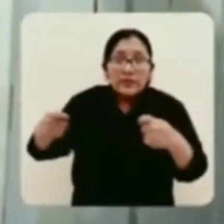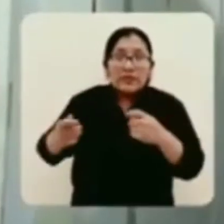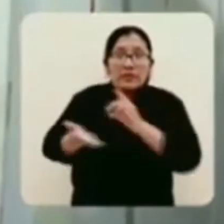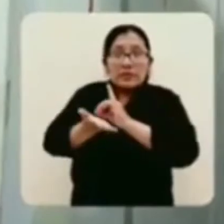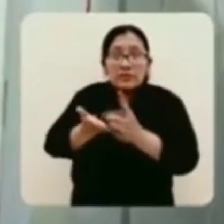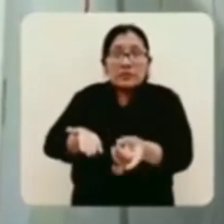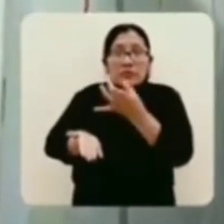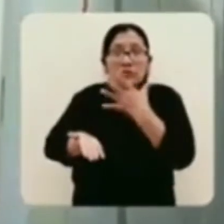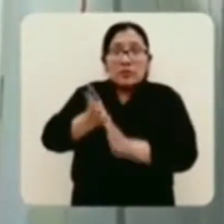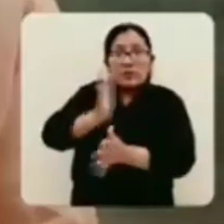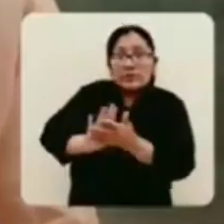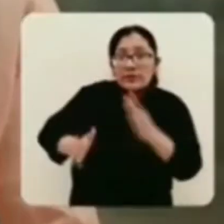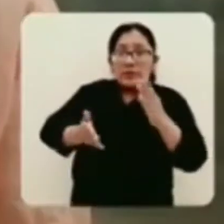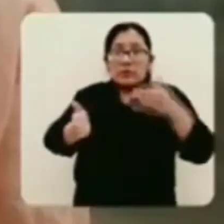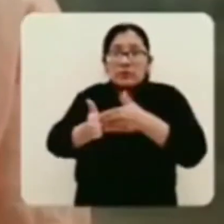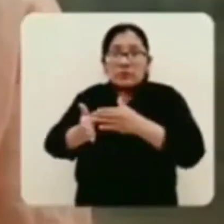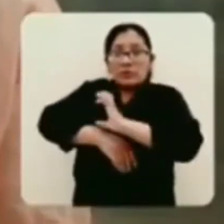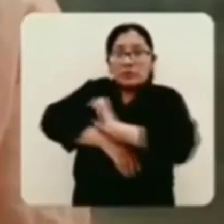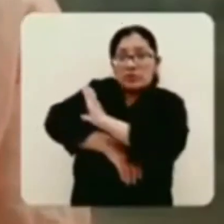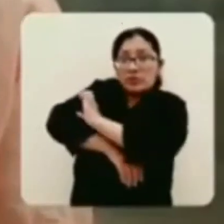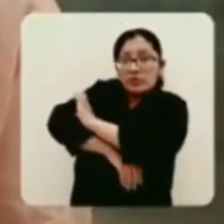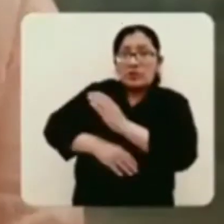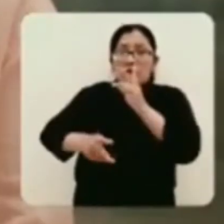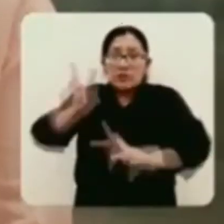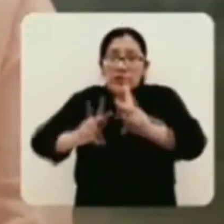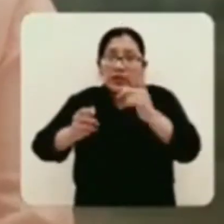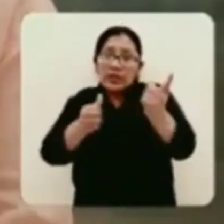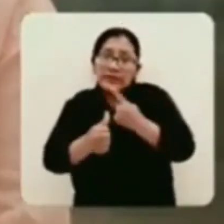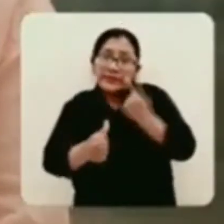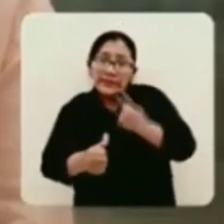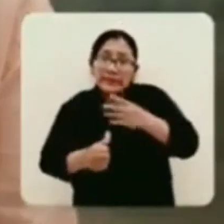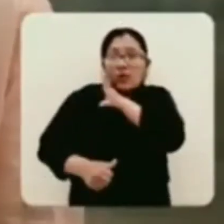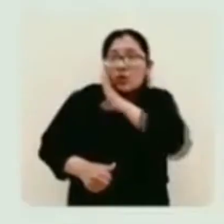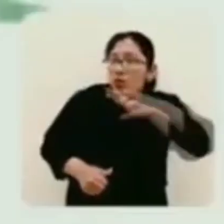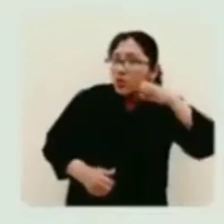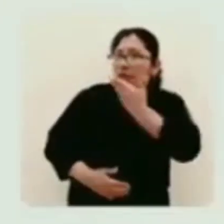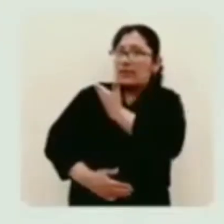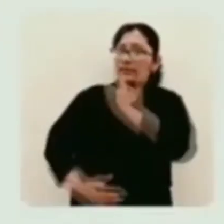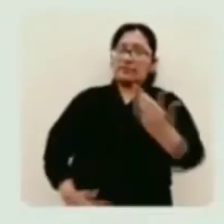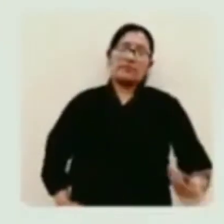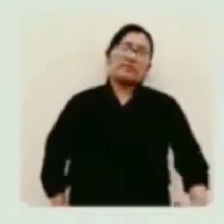tratamiento gratuito contra el cáncer. Ya basta de fraude. La gente está primero. Carlos Mesa, presidente.